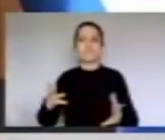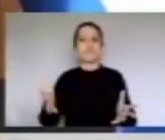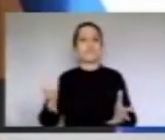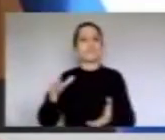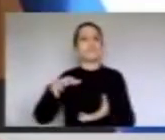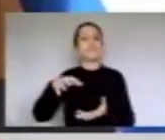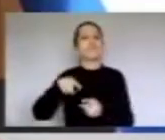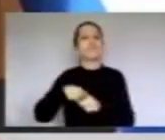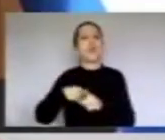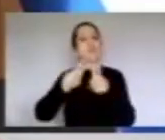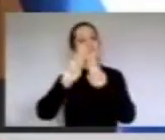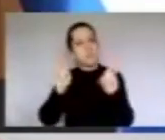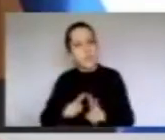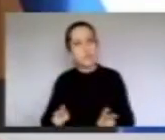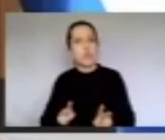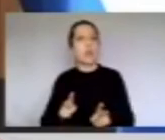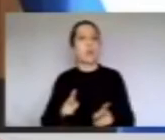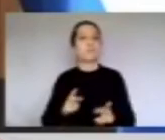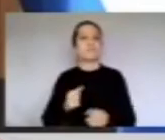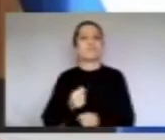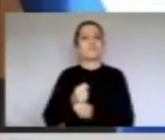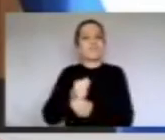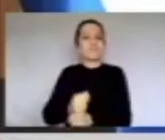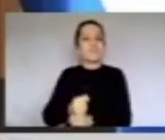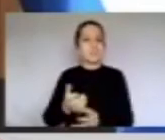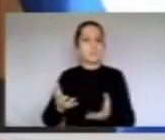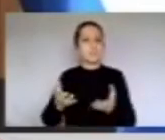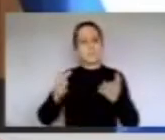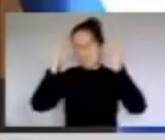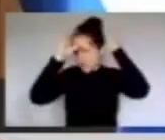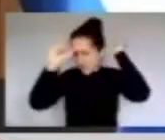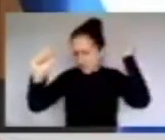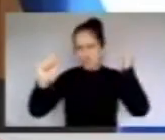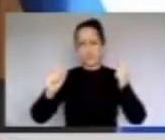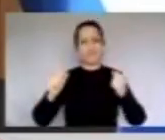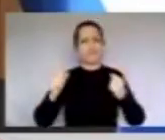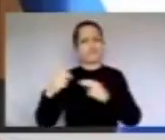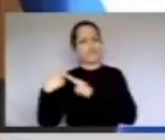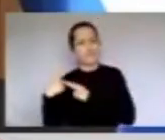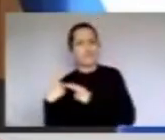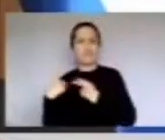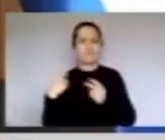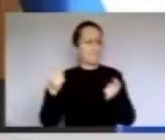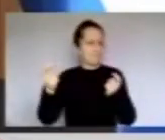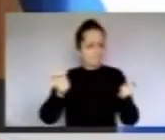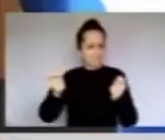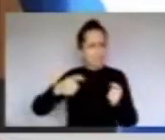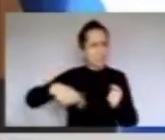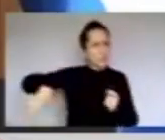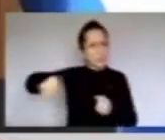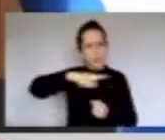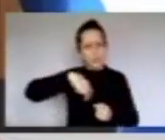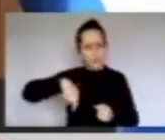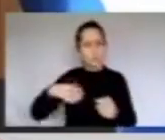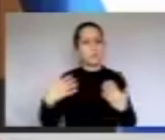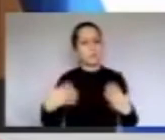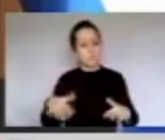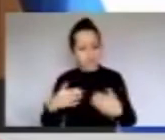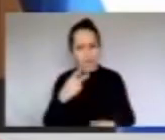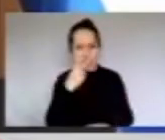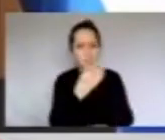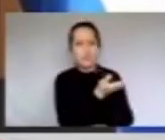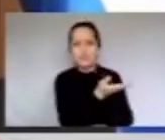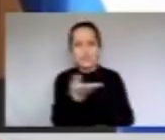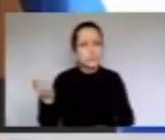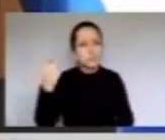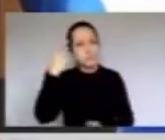los coordinadores residentes, que hay muchos que nos están acompañando, y nosotros desde la CEPAL, nos es vital escuchar sus reflexiones.